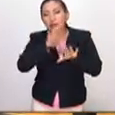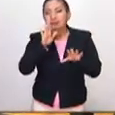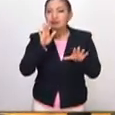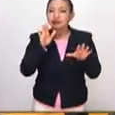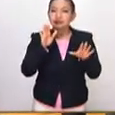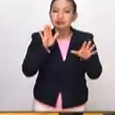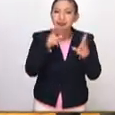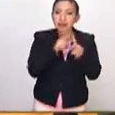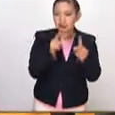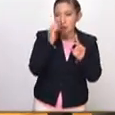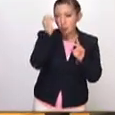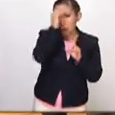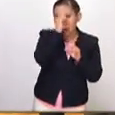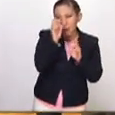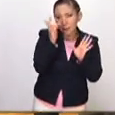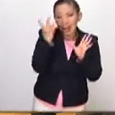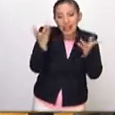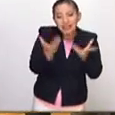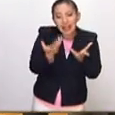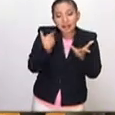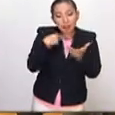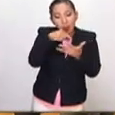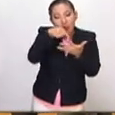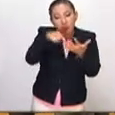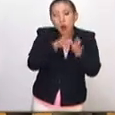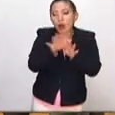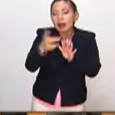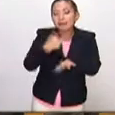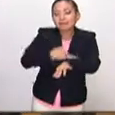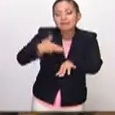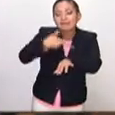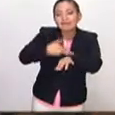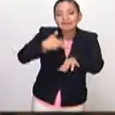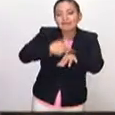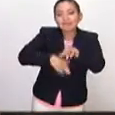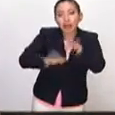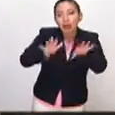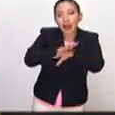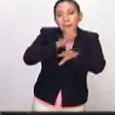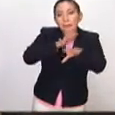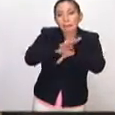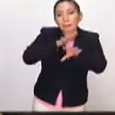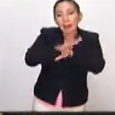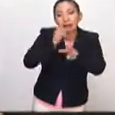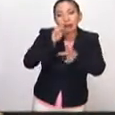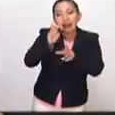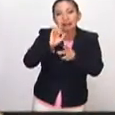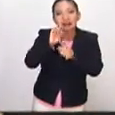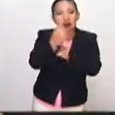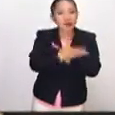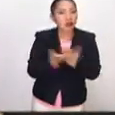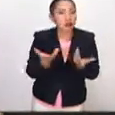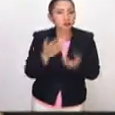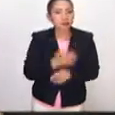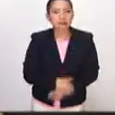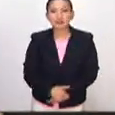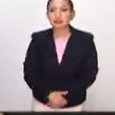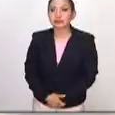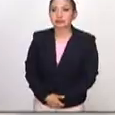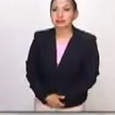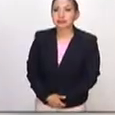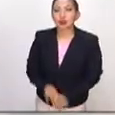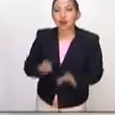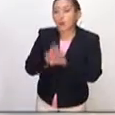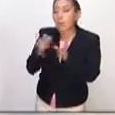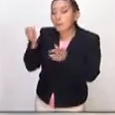distinto, para generar opciones de cómo cambiar o cómo enfrentar esas situaciones de una manera.